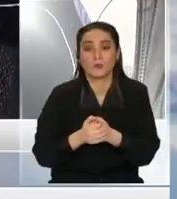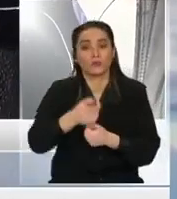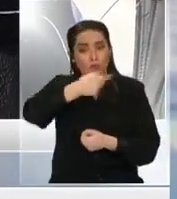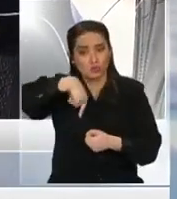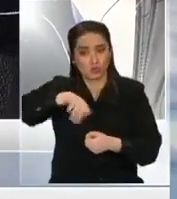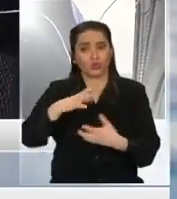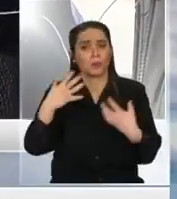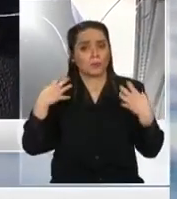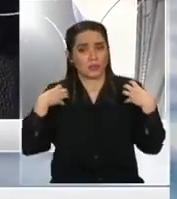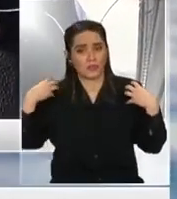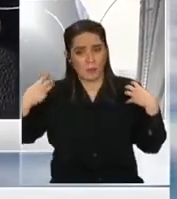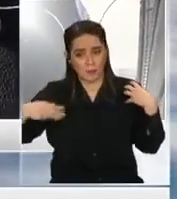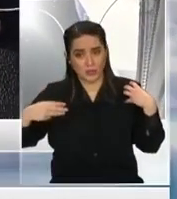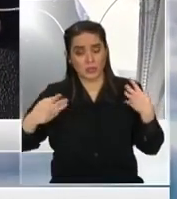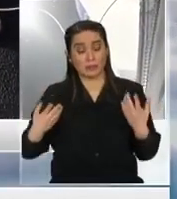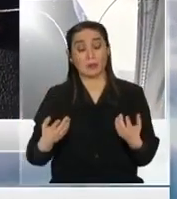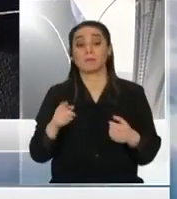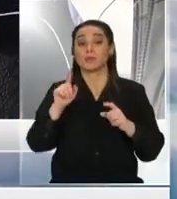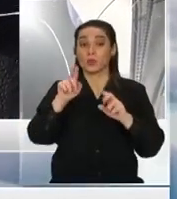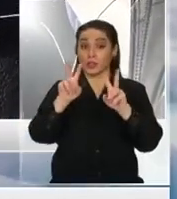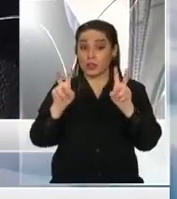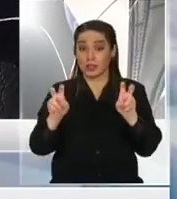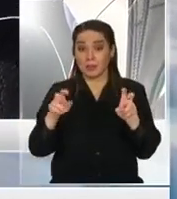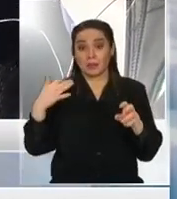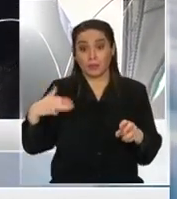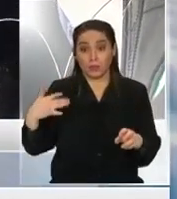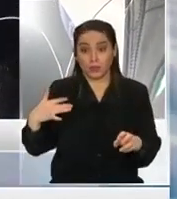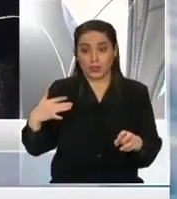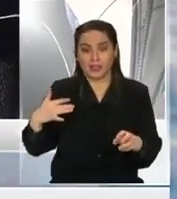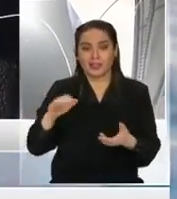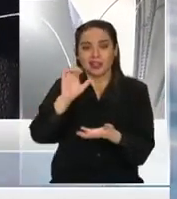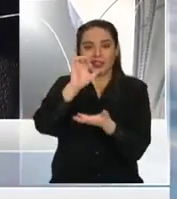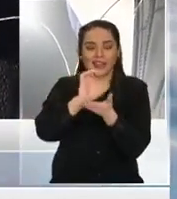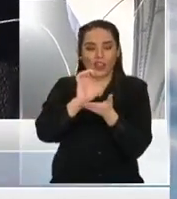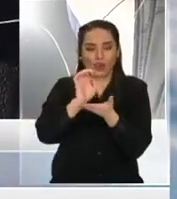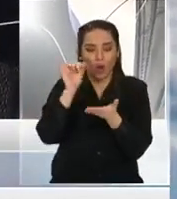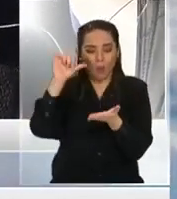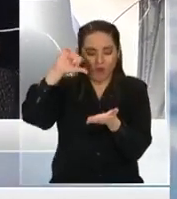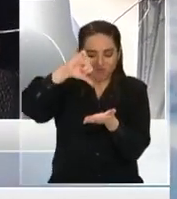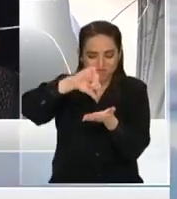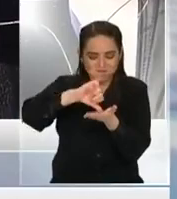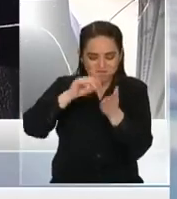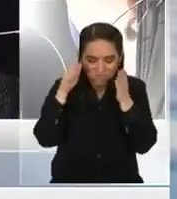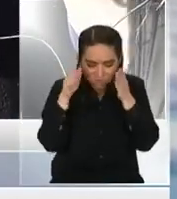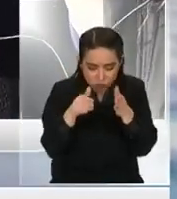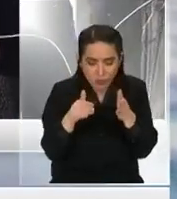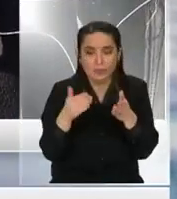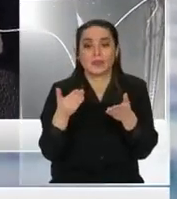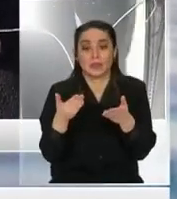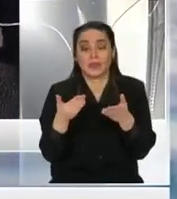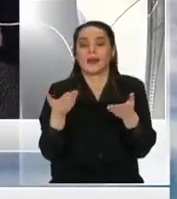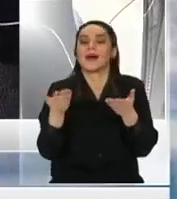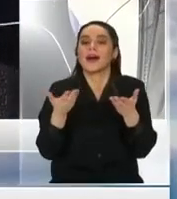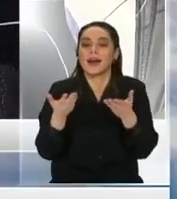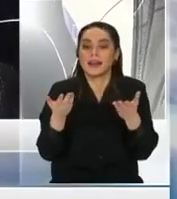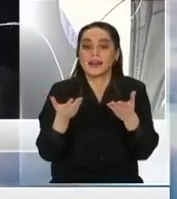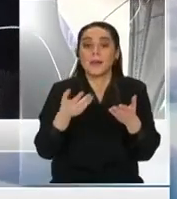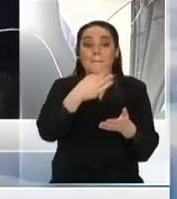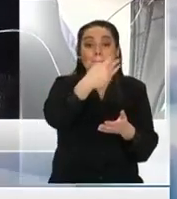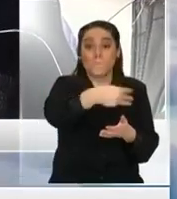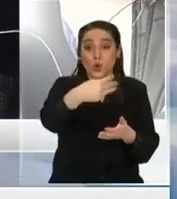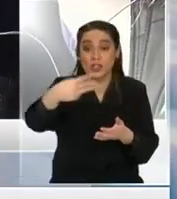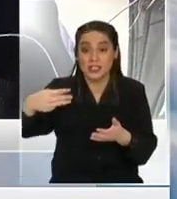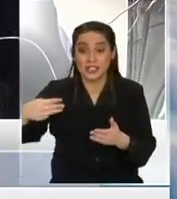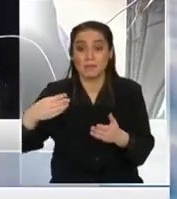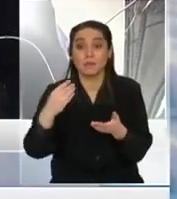y una de las cosas que hay que hacer es cambiar la lógica de este Estado centralista, darle más poder, recursos y atribuciones a los municipios